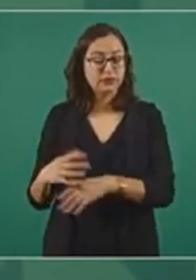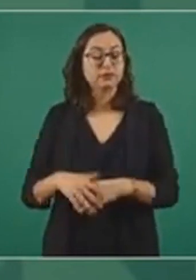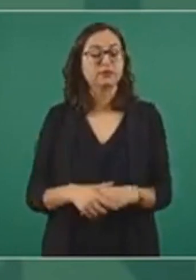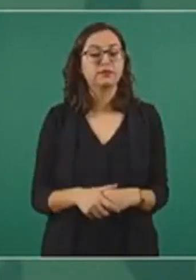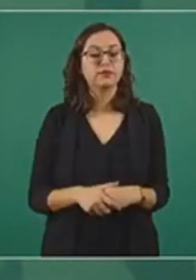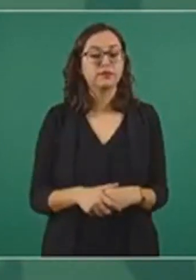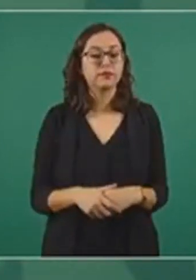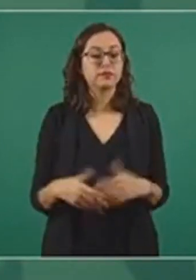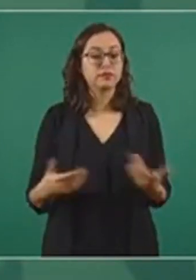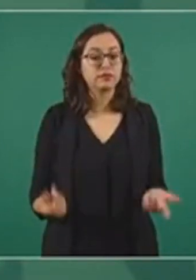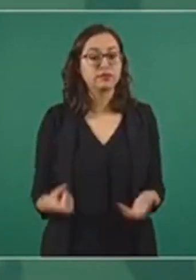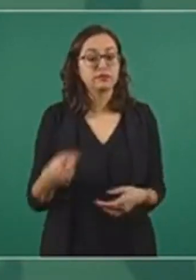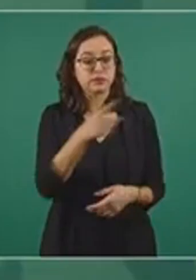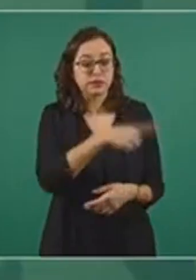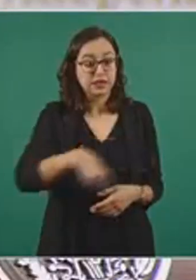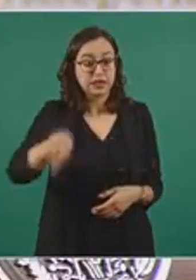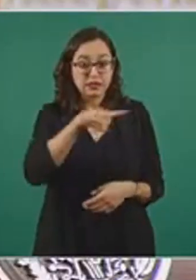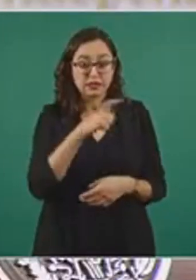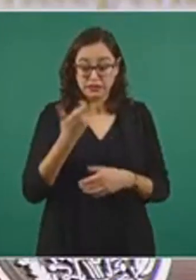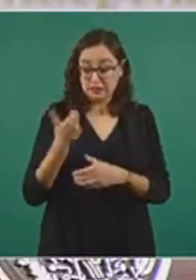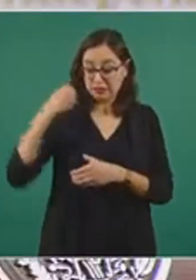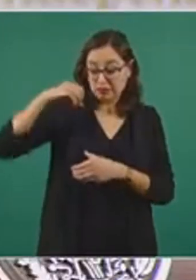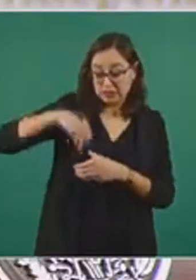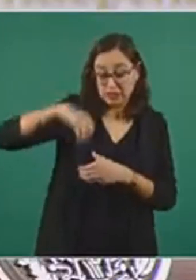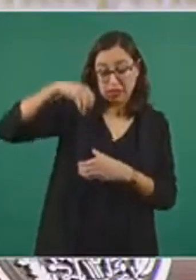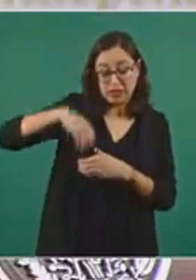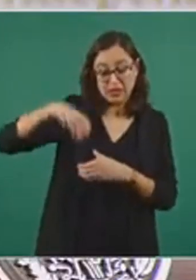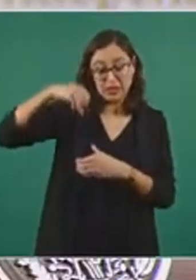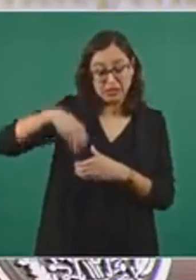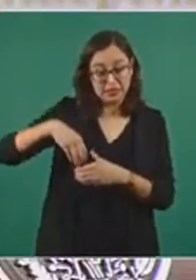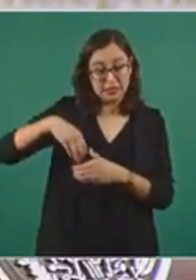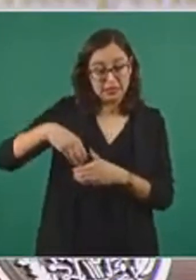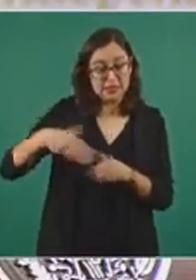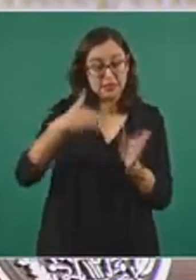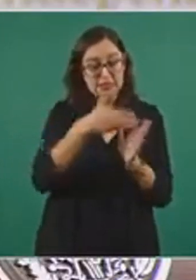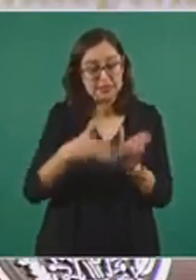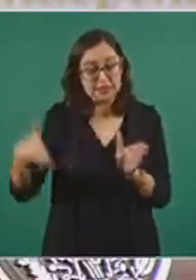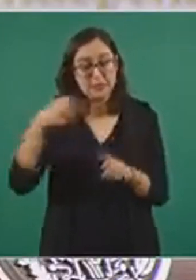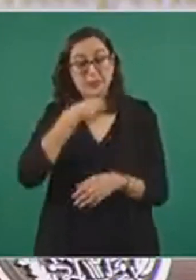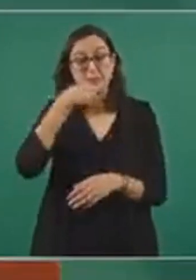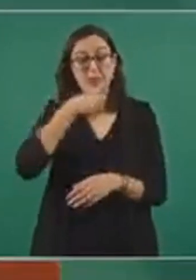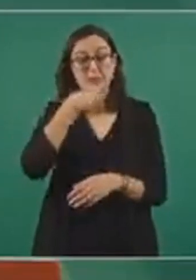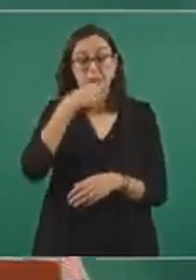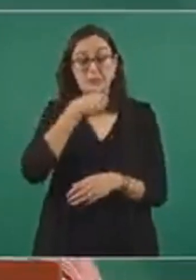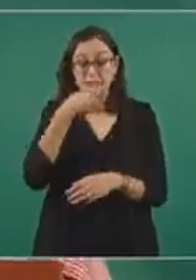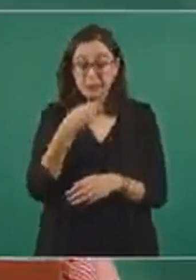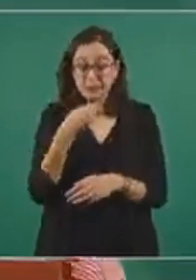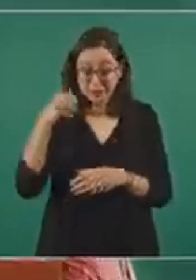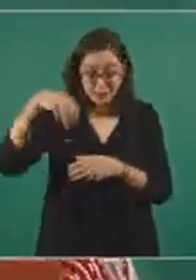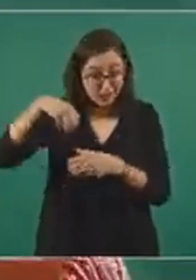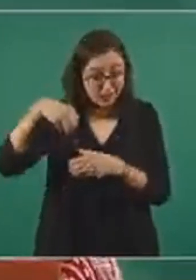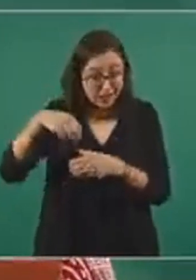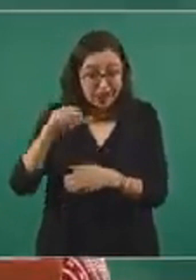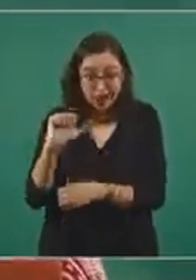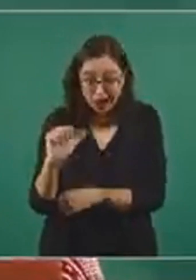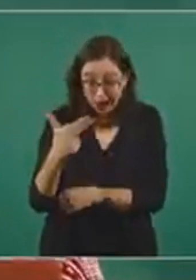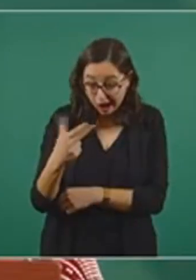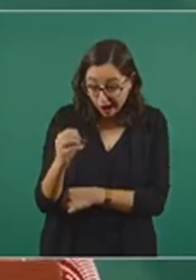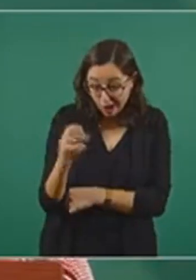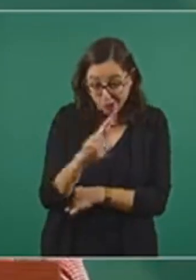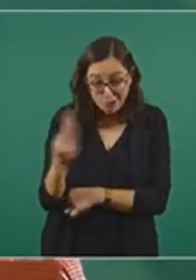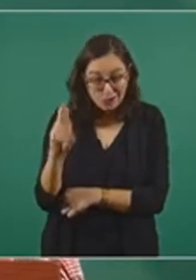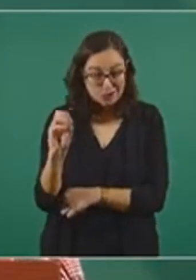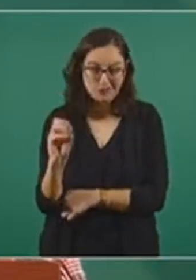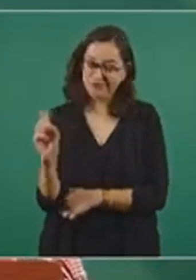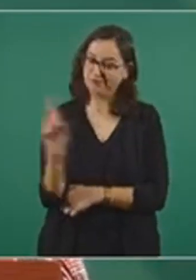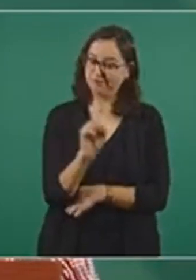se manejaba como cesantía y vejez, que no era el ahorro como lo están planteando, sino como cesantía y vejez, ese recurso